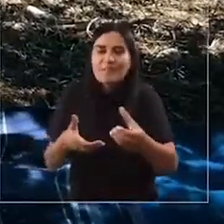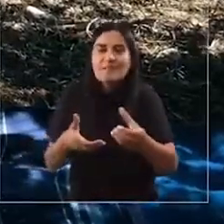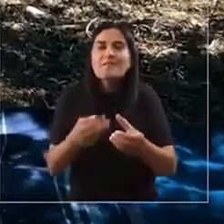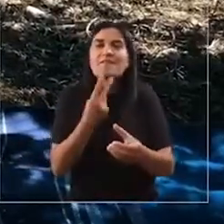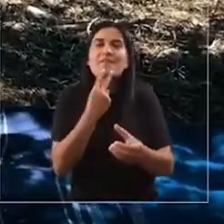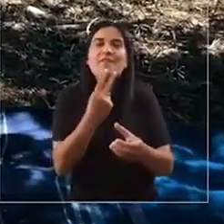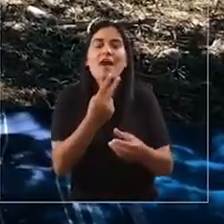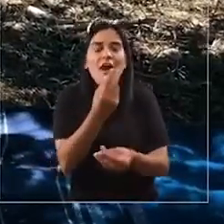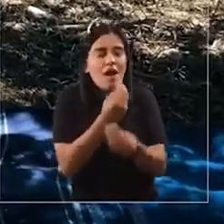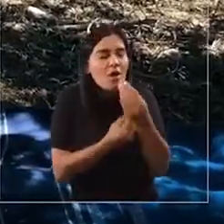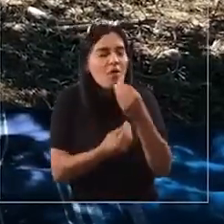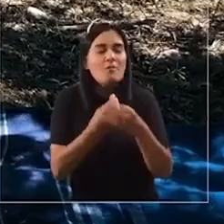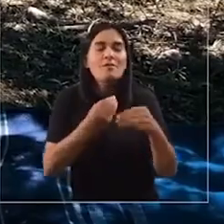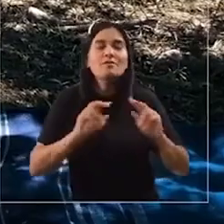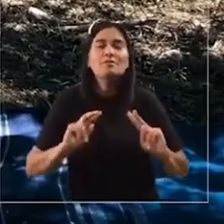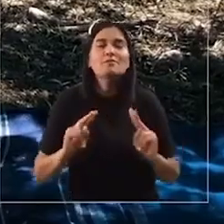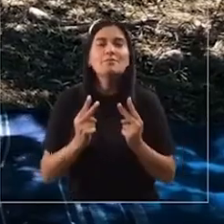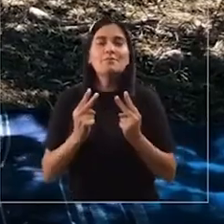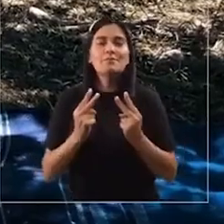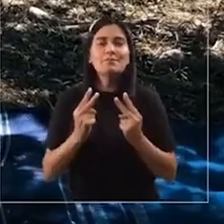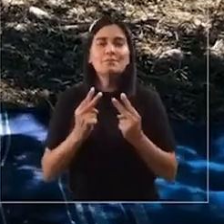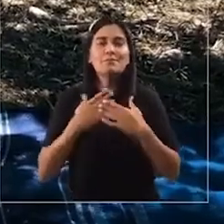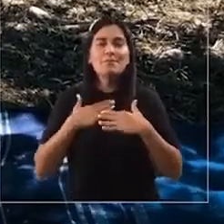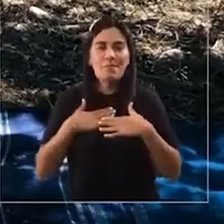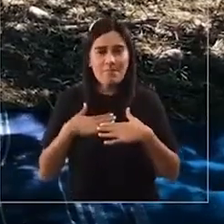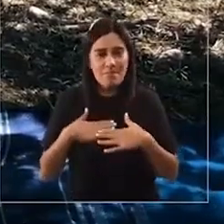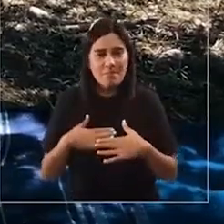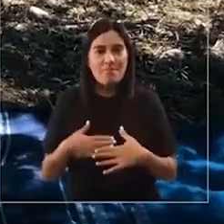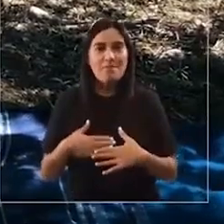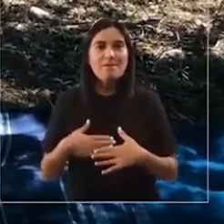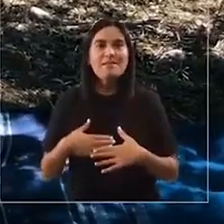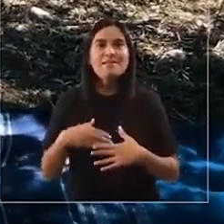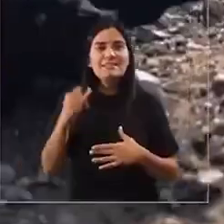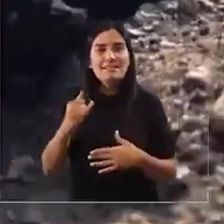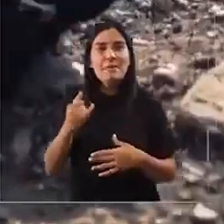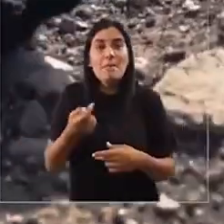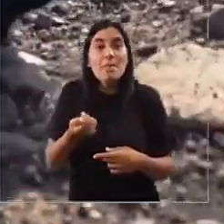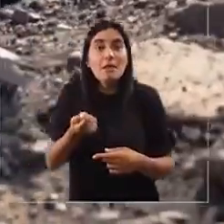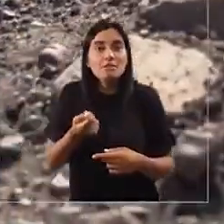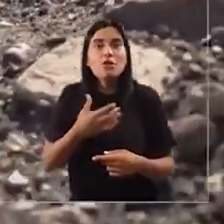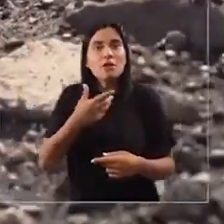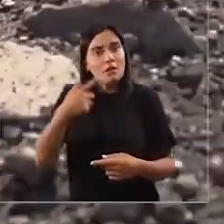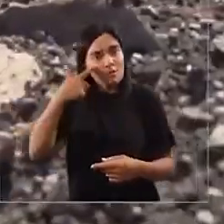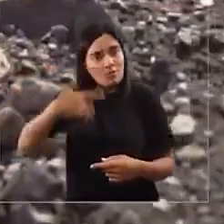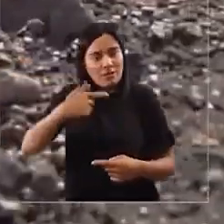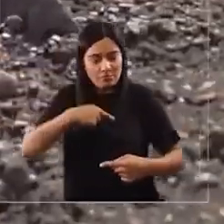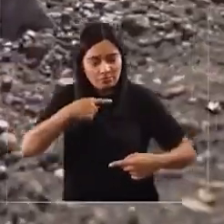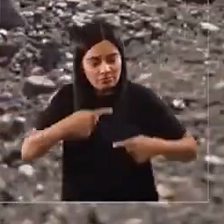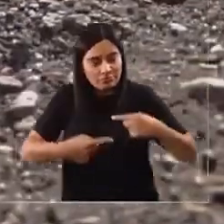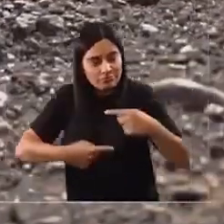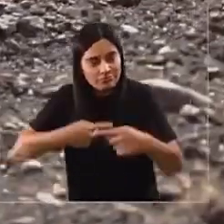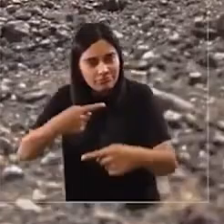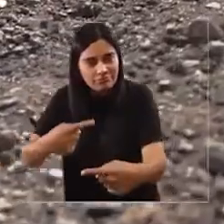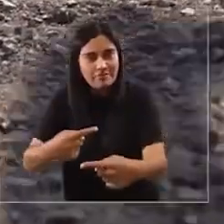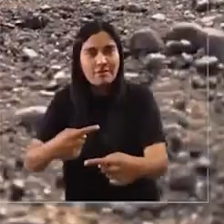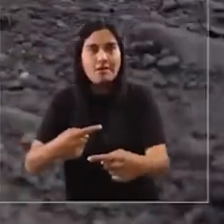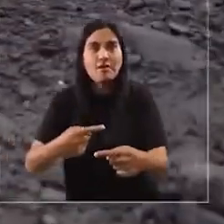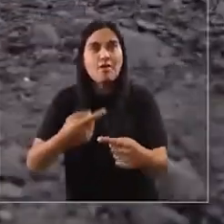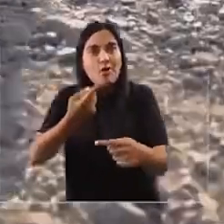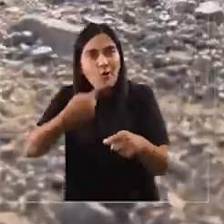y es lo que necesitamos ir dejando hacia los que vienen, algo más